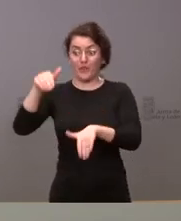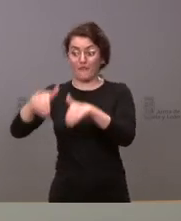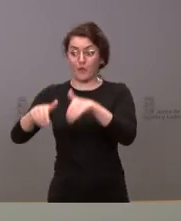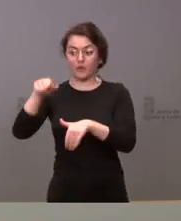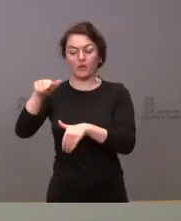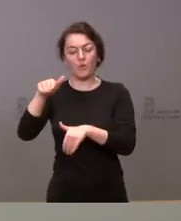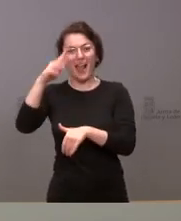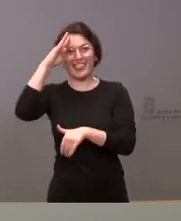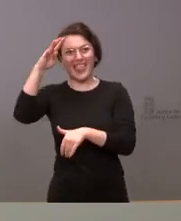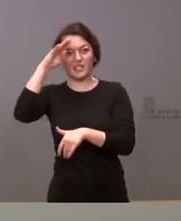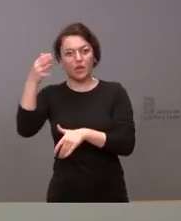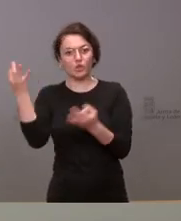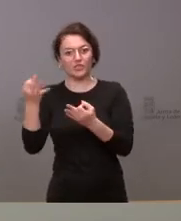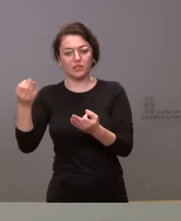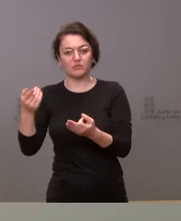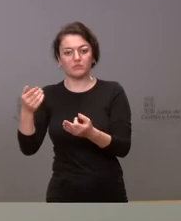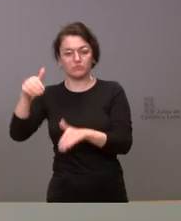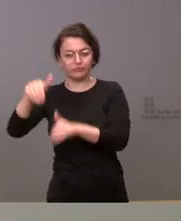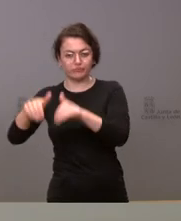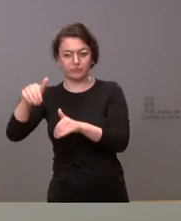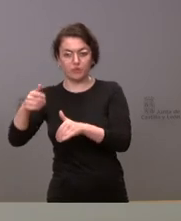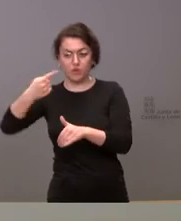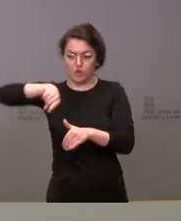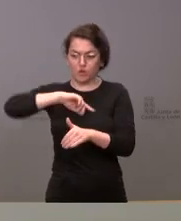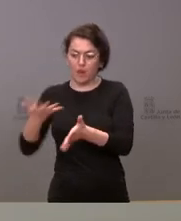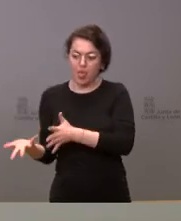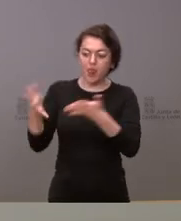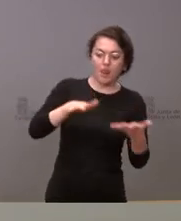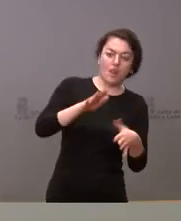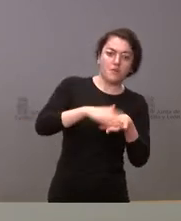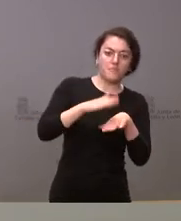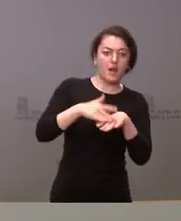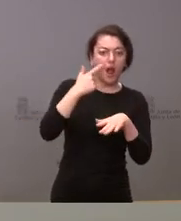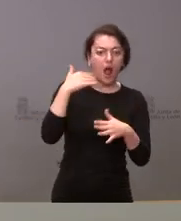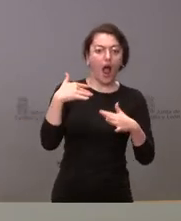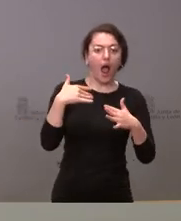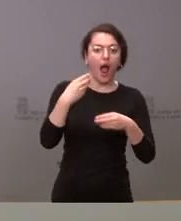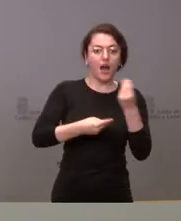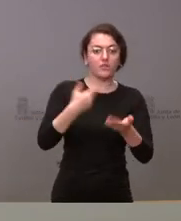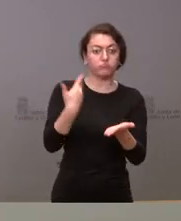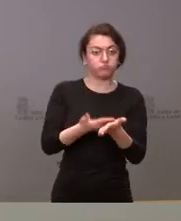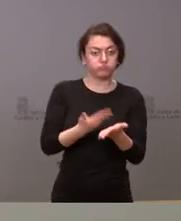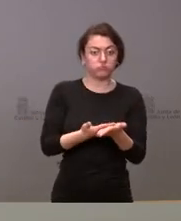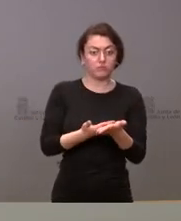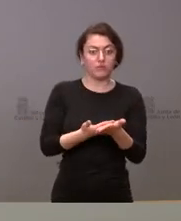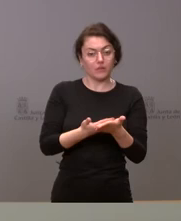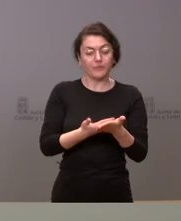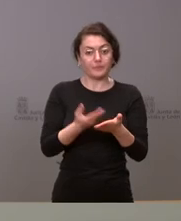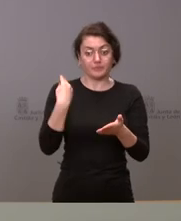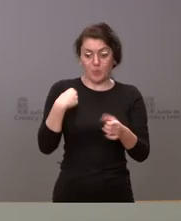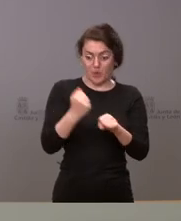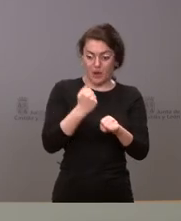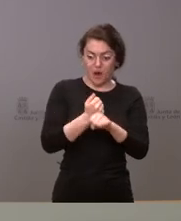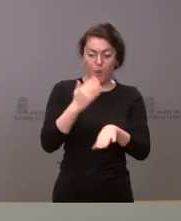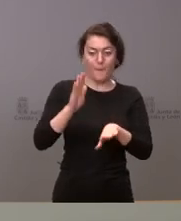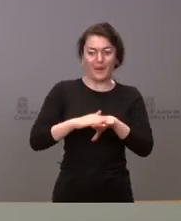obligación de administrar esos deseos y ese punto de vista trabajar para que esos deseos de las personas de Castilla y León se